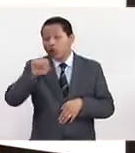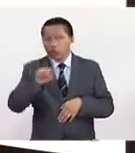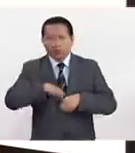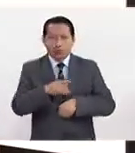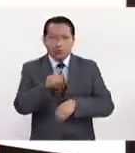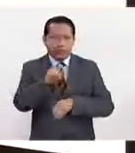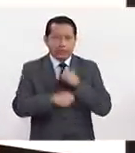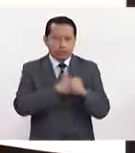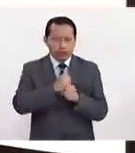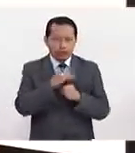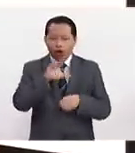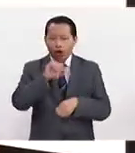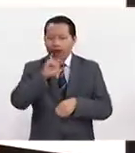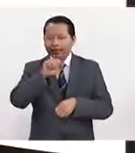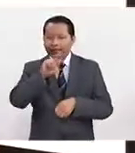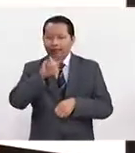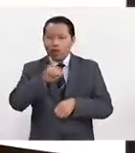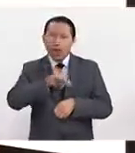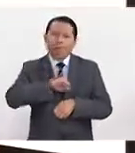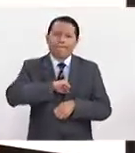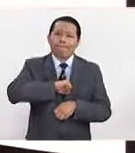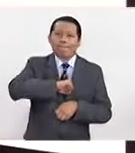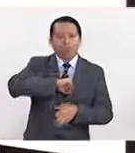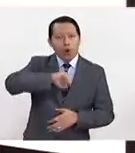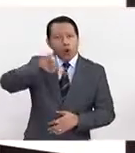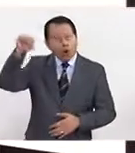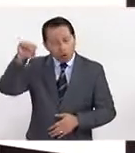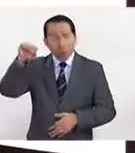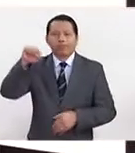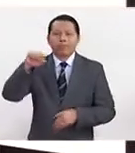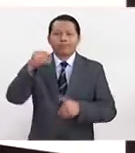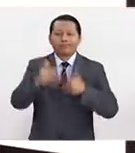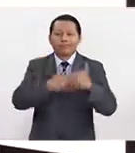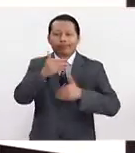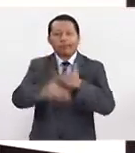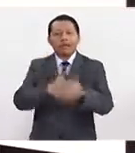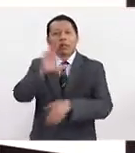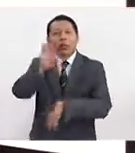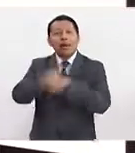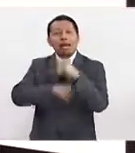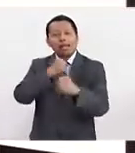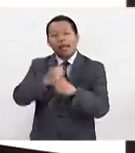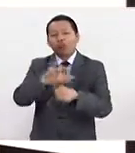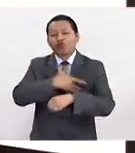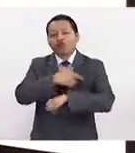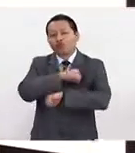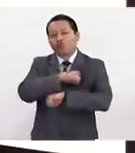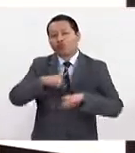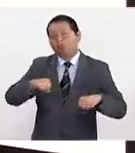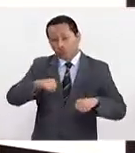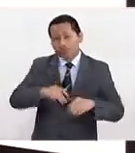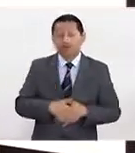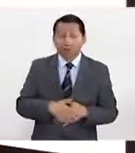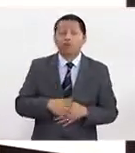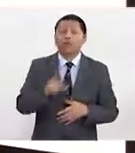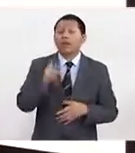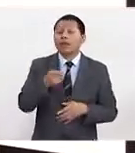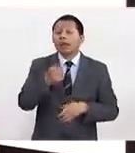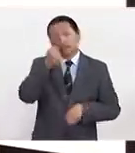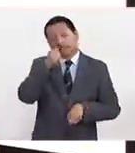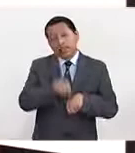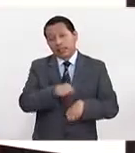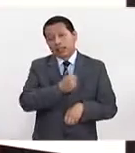colesterol elevado, tú no sabes, y apareces con un infarto a los 40, ¿no? Entonces tenemos que hacer campañas de prevención, la Secretaría de Salud